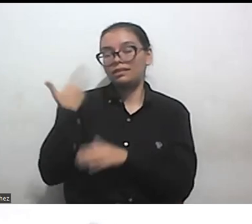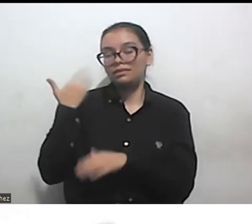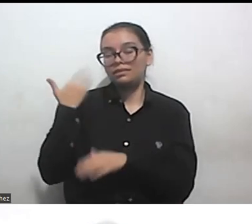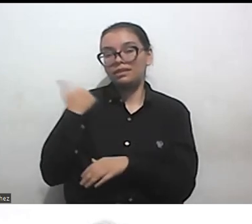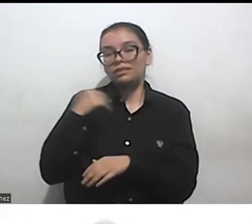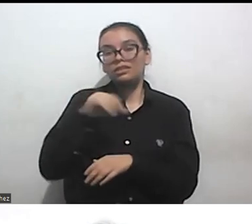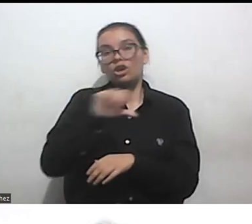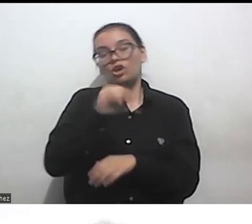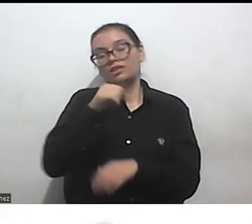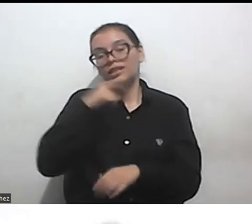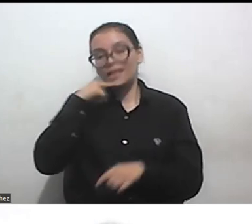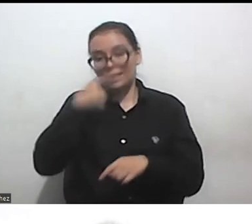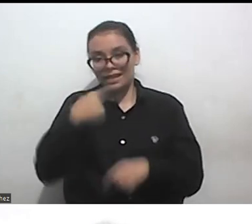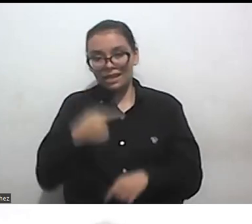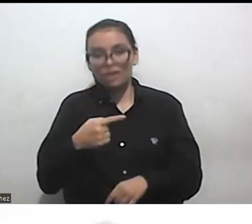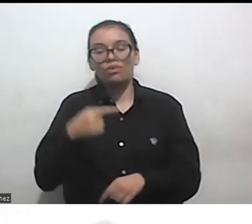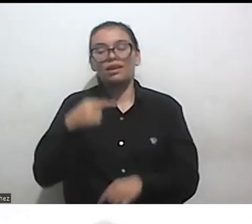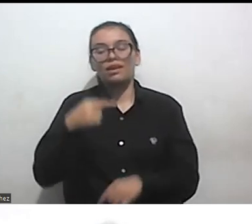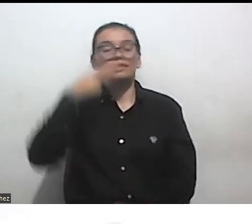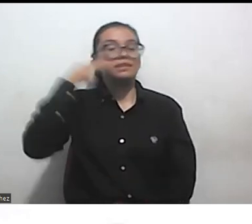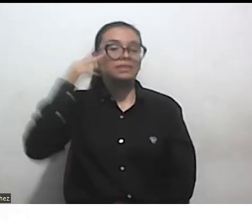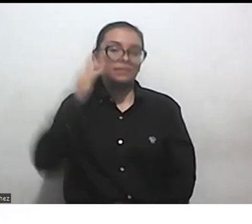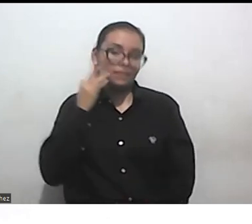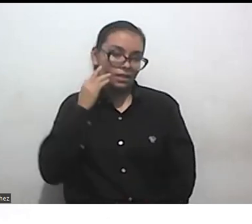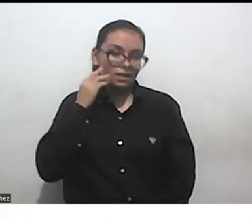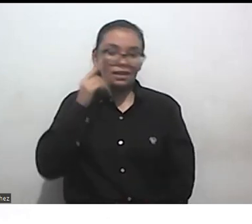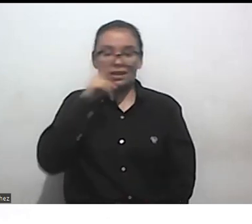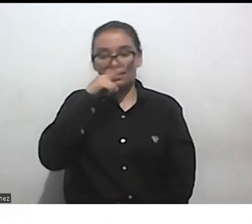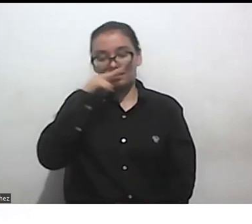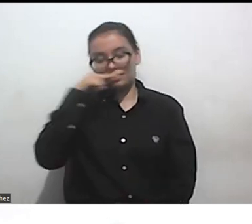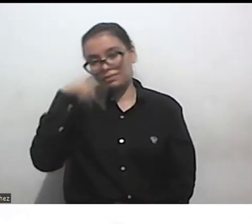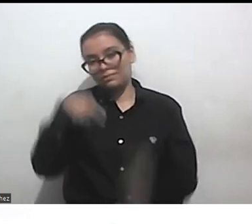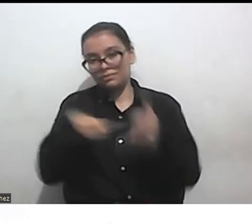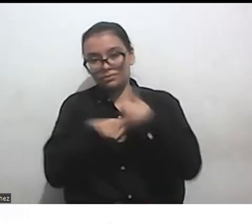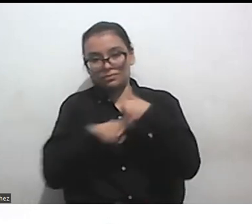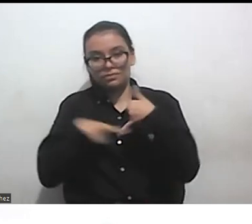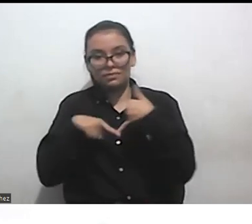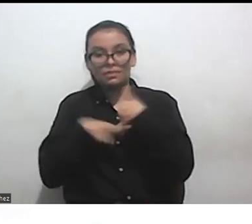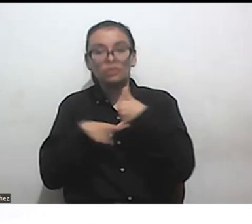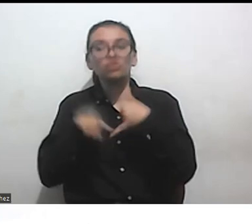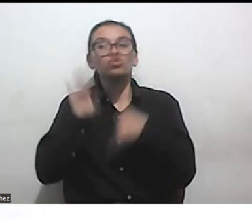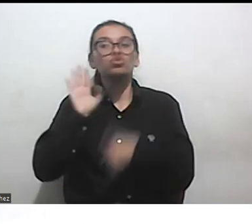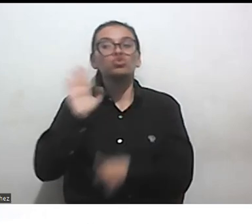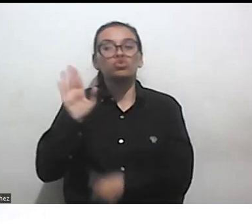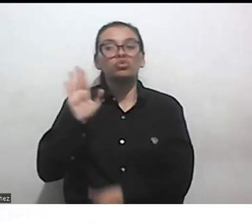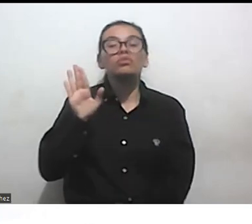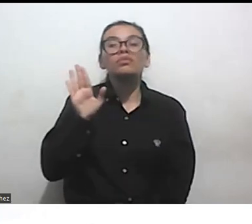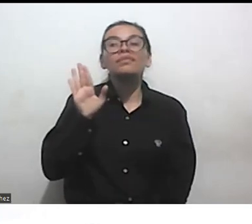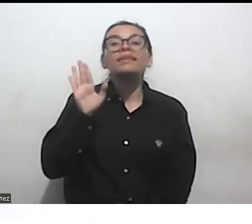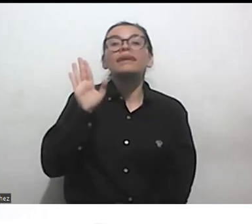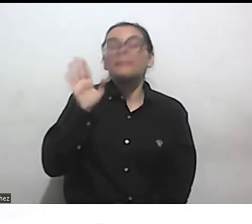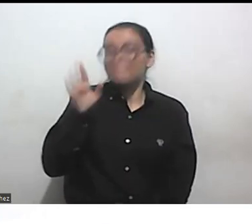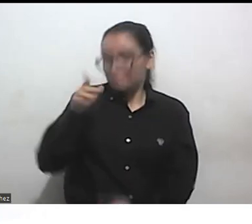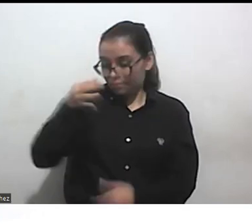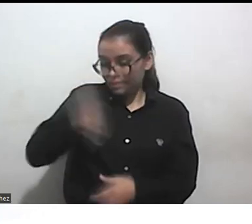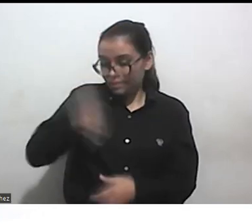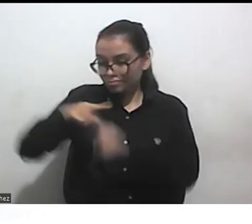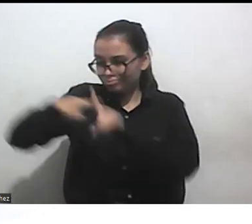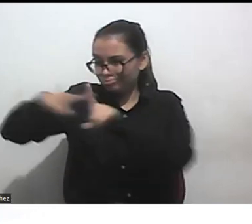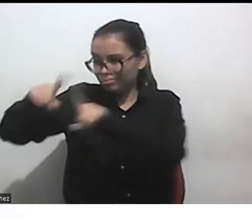lenguas y lenguas indígenas amazónicas etcétera entonces si hay una diferencia muy fuerte